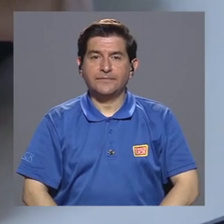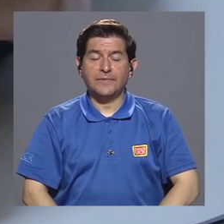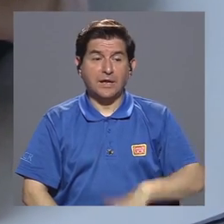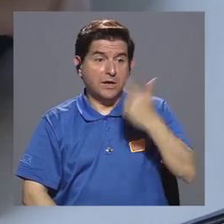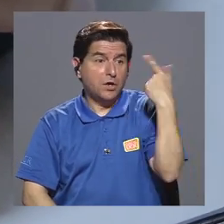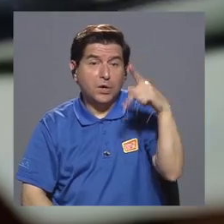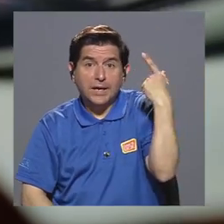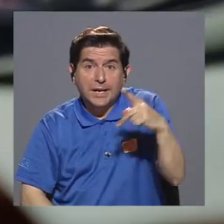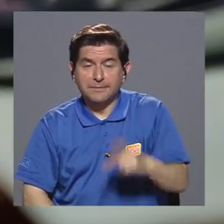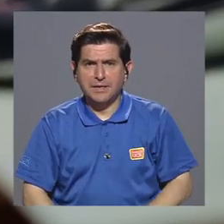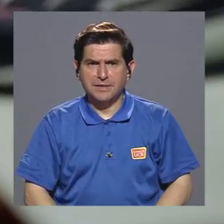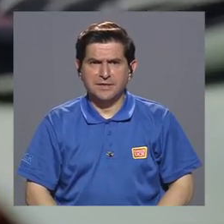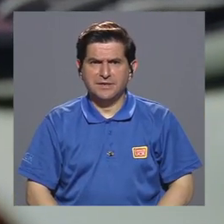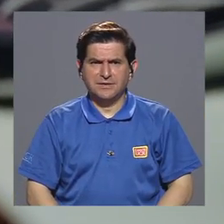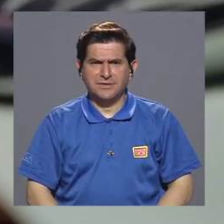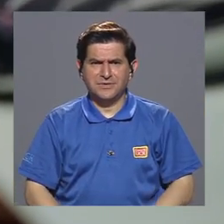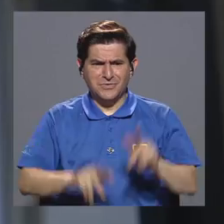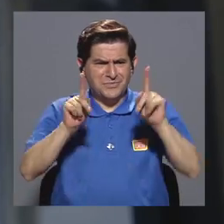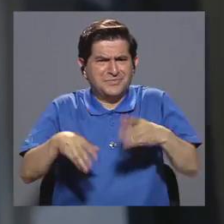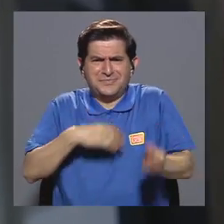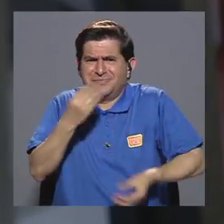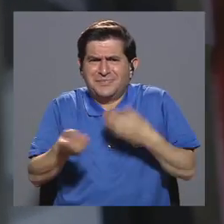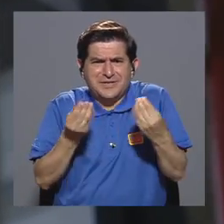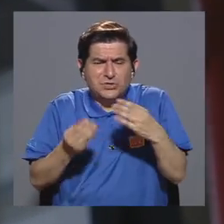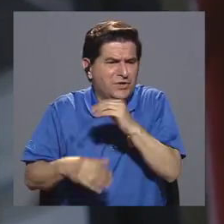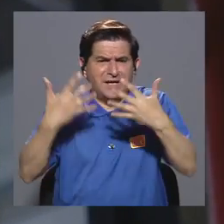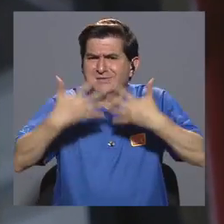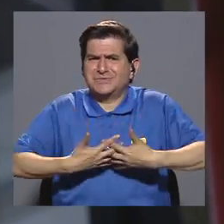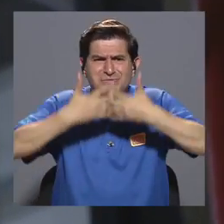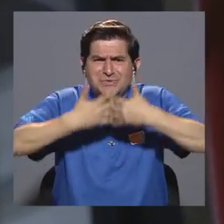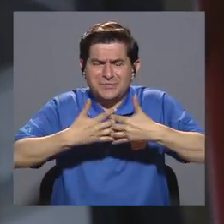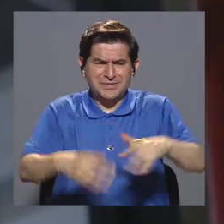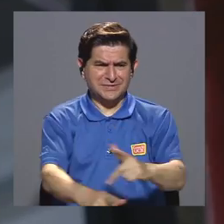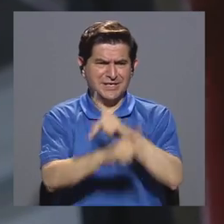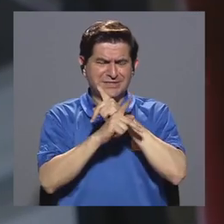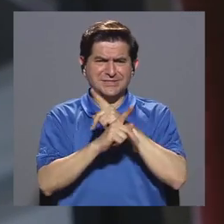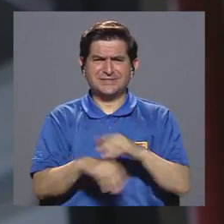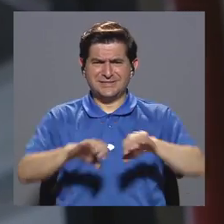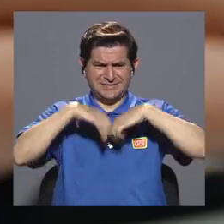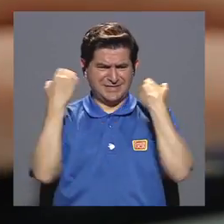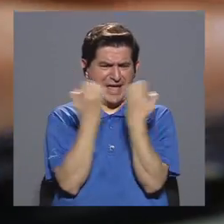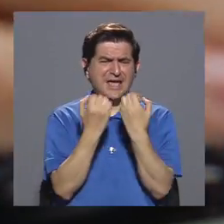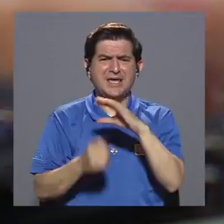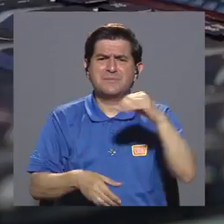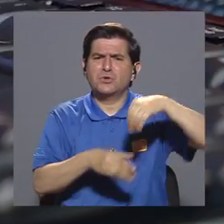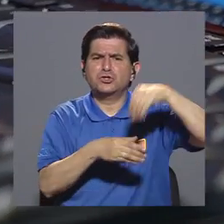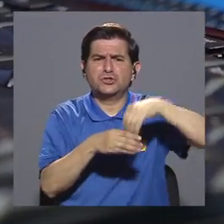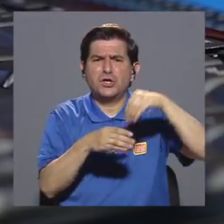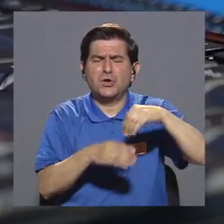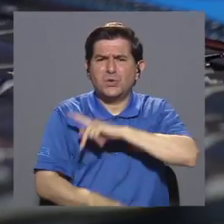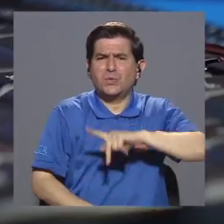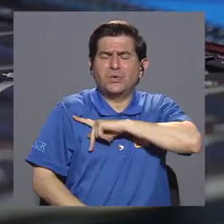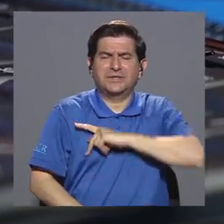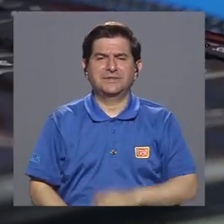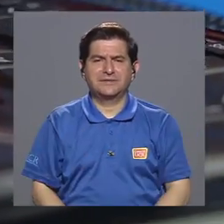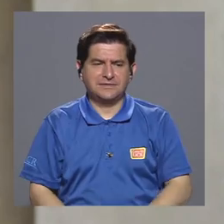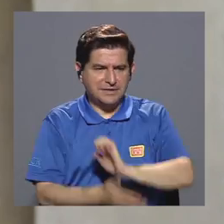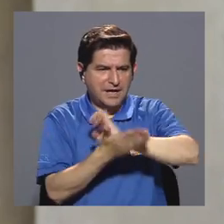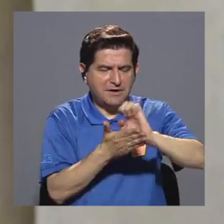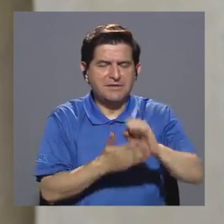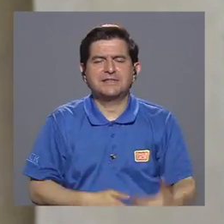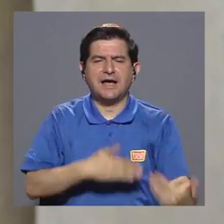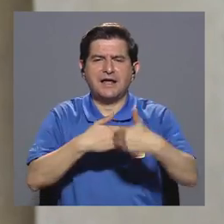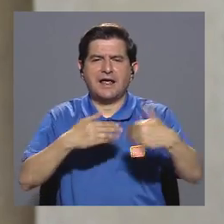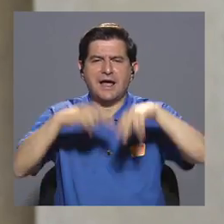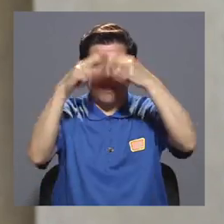Ante el riesgo, ¿cómo pueden hacer las personas o las empresas para proteger sus equipos y cuentas? Para prevenir